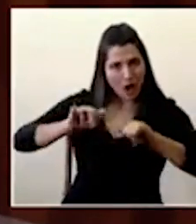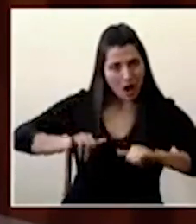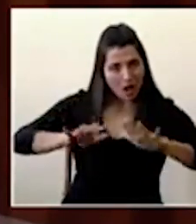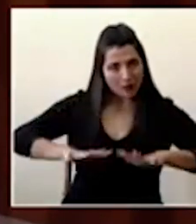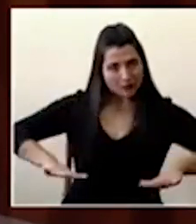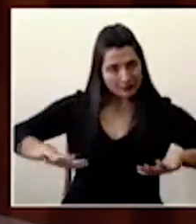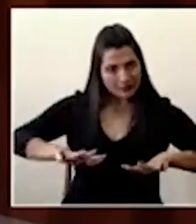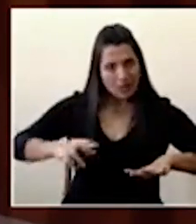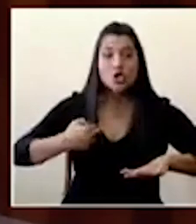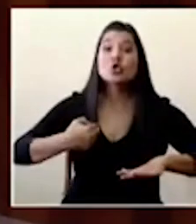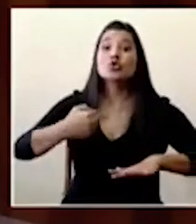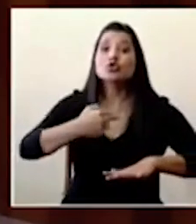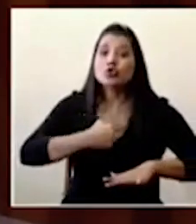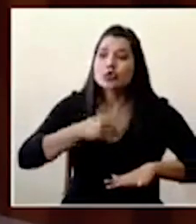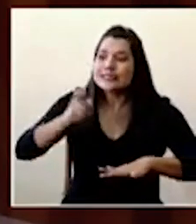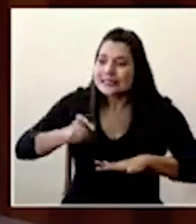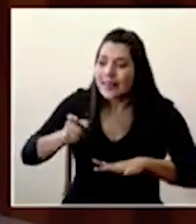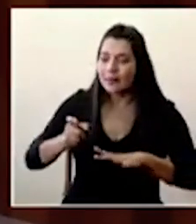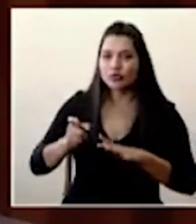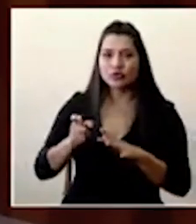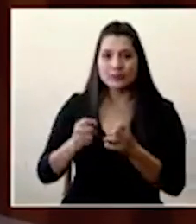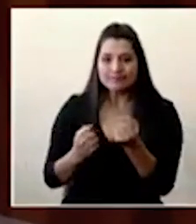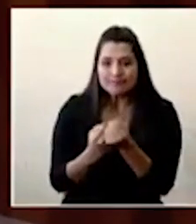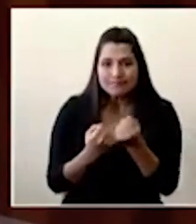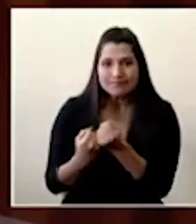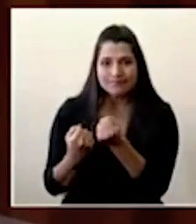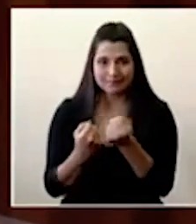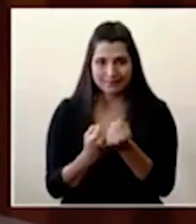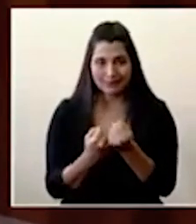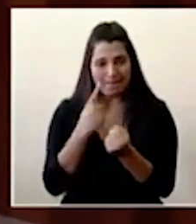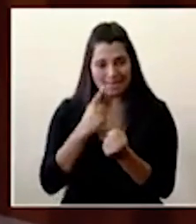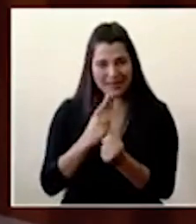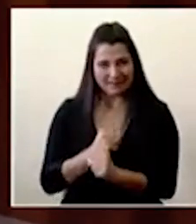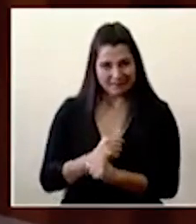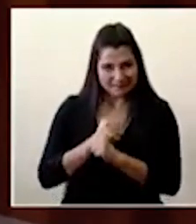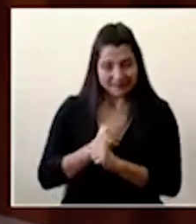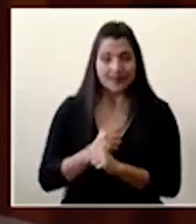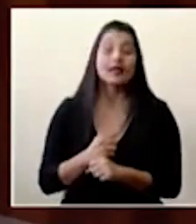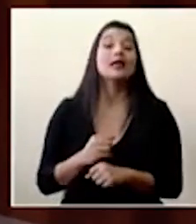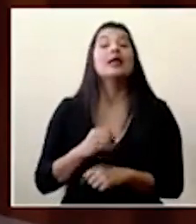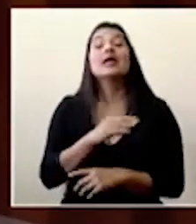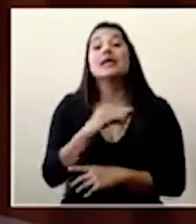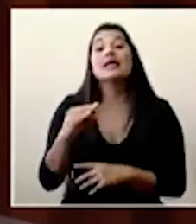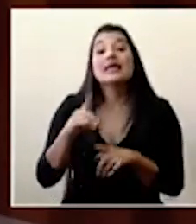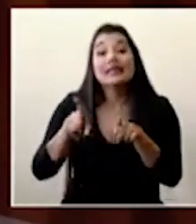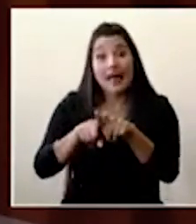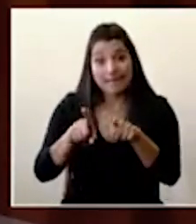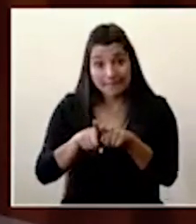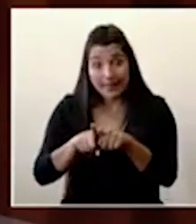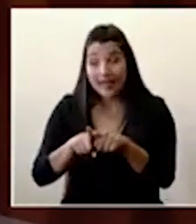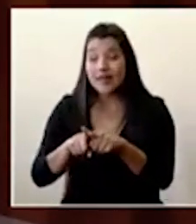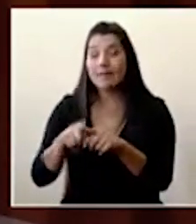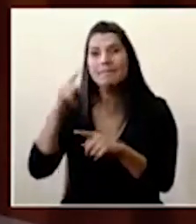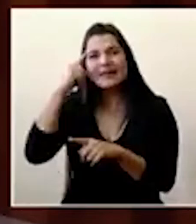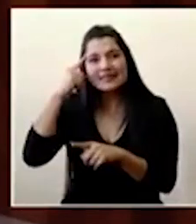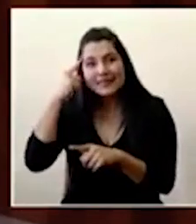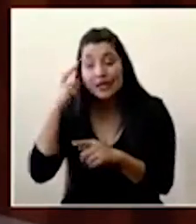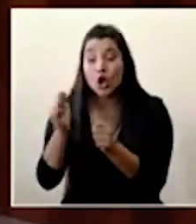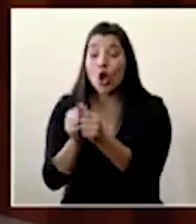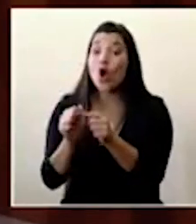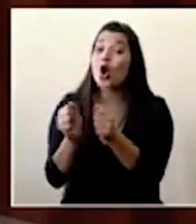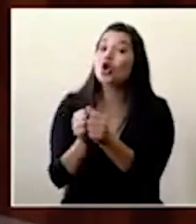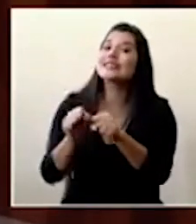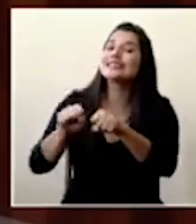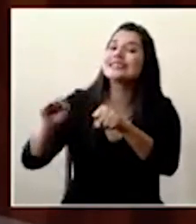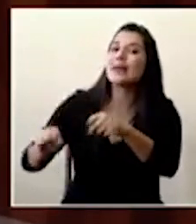Necesitamos generar una contención. Por otra parte, hemos venido destinando recursos desde el sistema Banca para el Desarrollo, donde